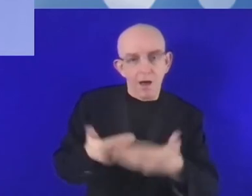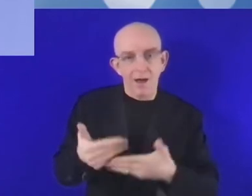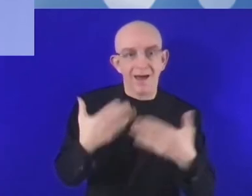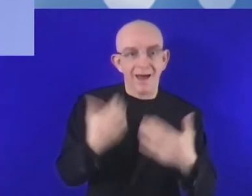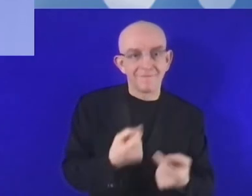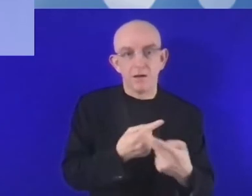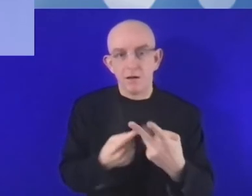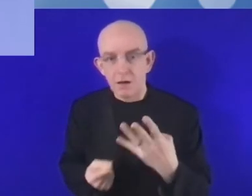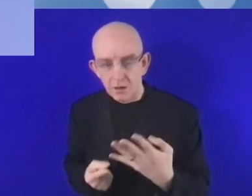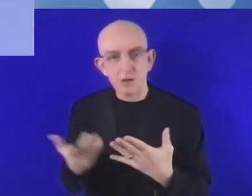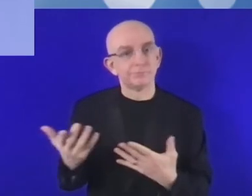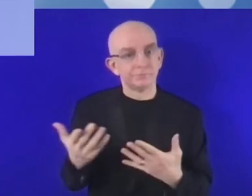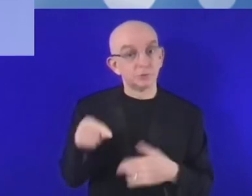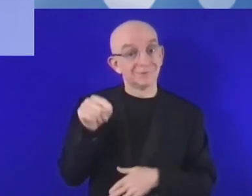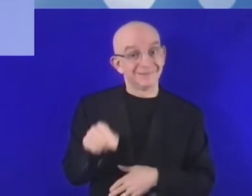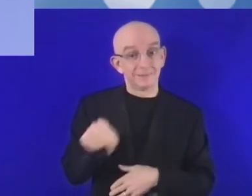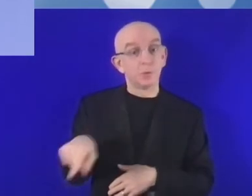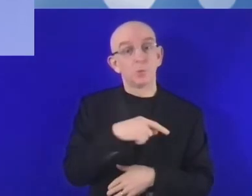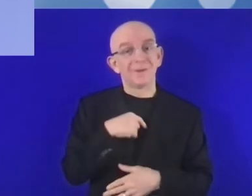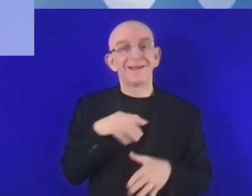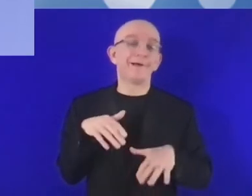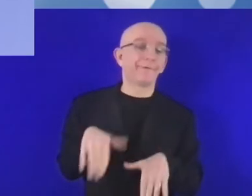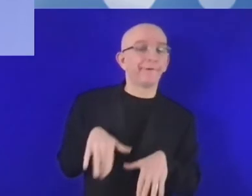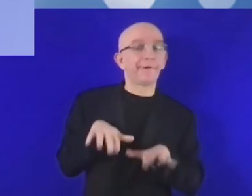solamente políticos lo tengan en cuenta.